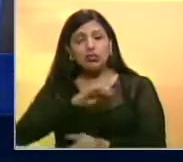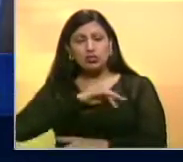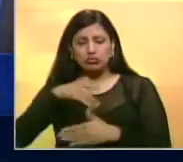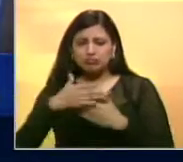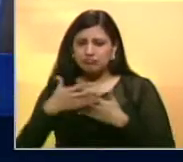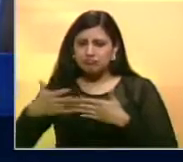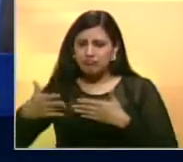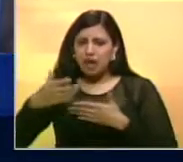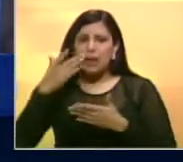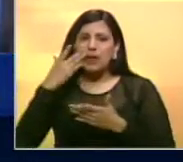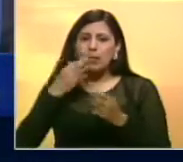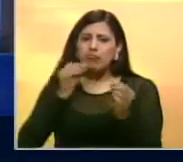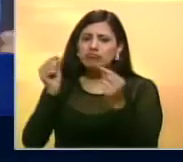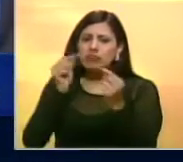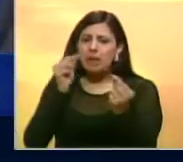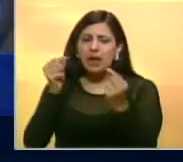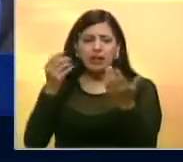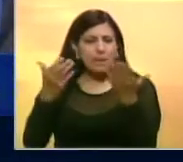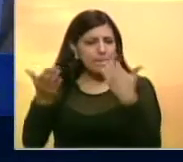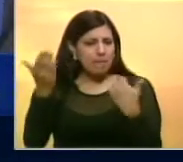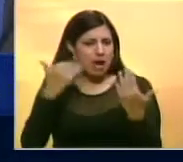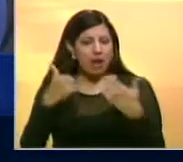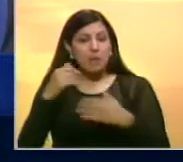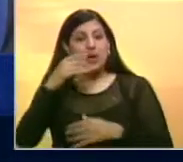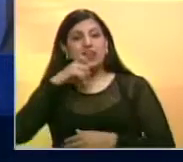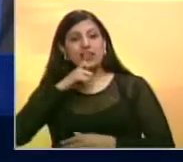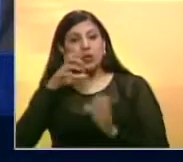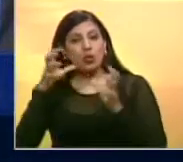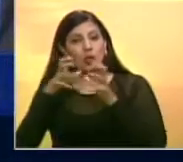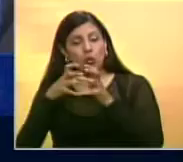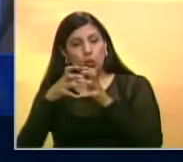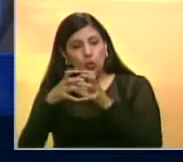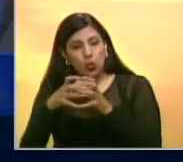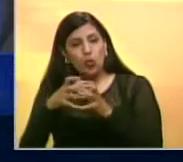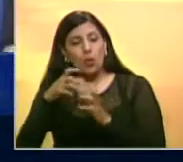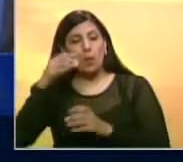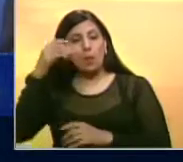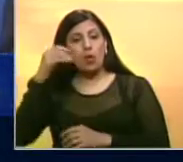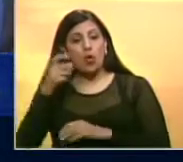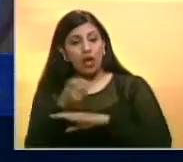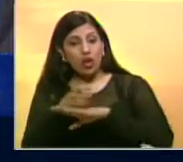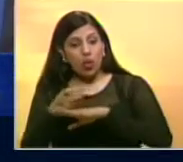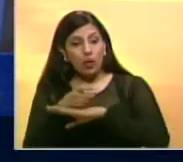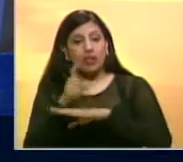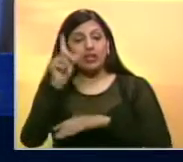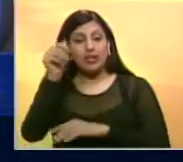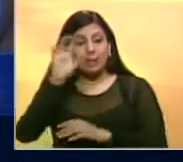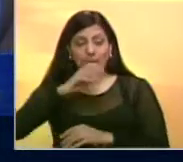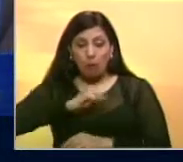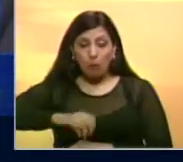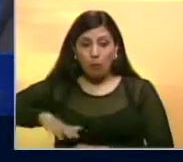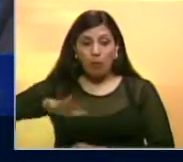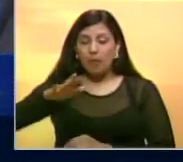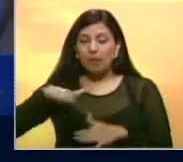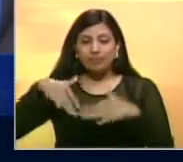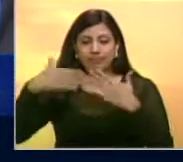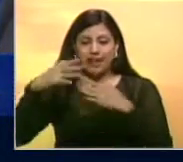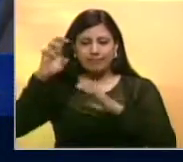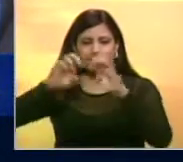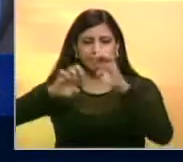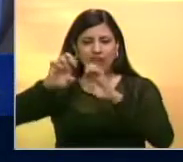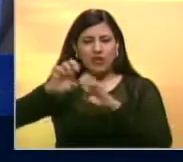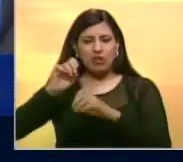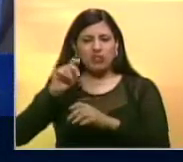abierto un compás de debate, de discusión con las fuerzas patrióticas, con las fuerzas aliadas, con el pueblo en general, para analizar